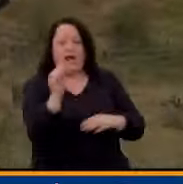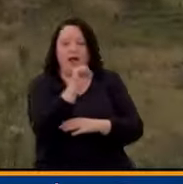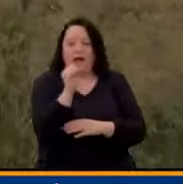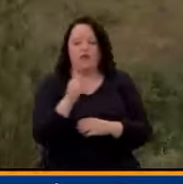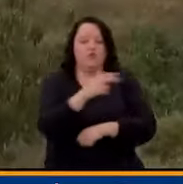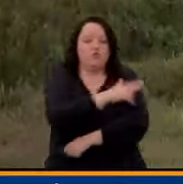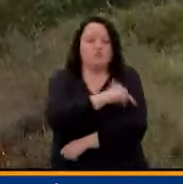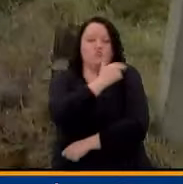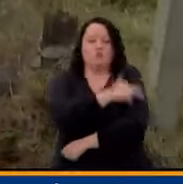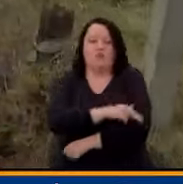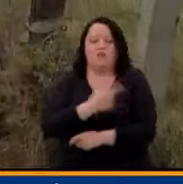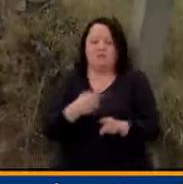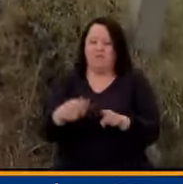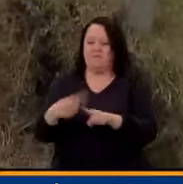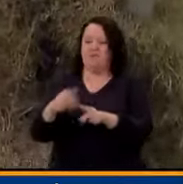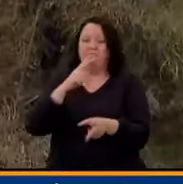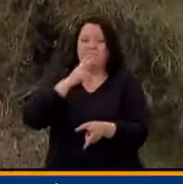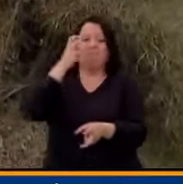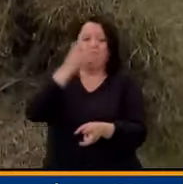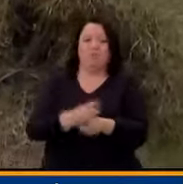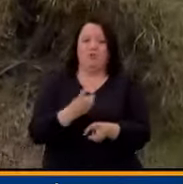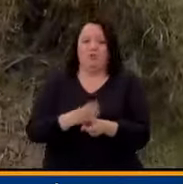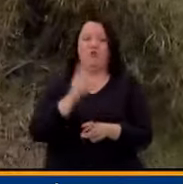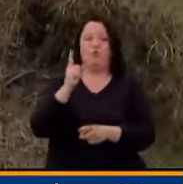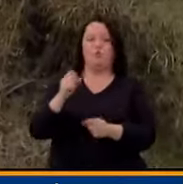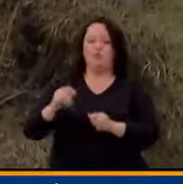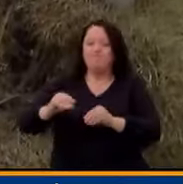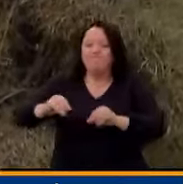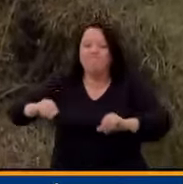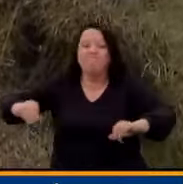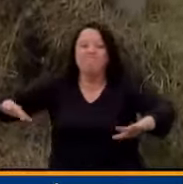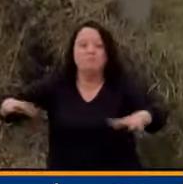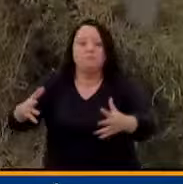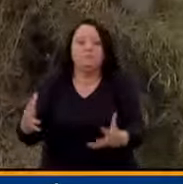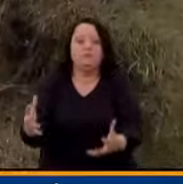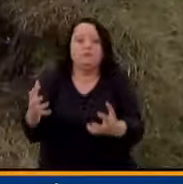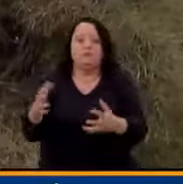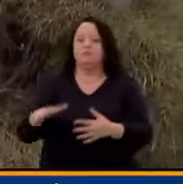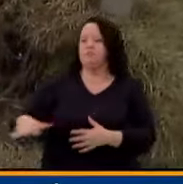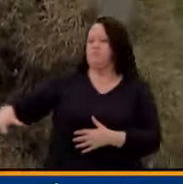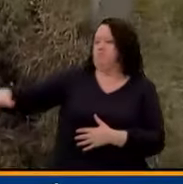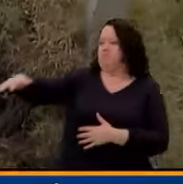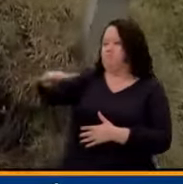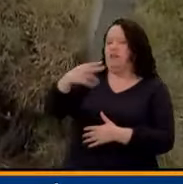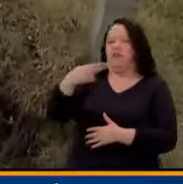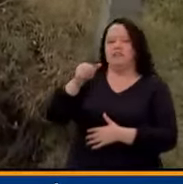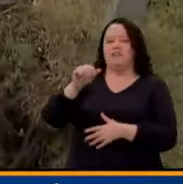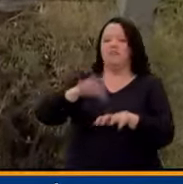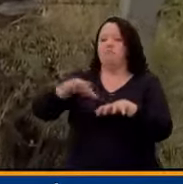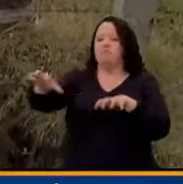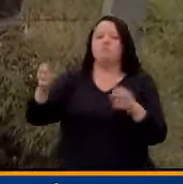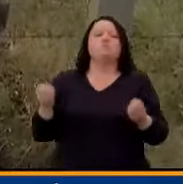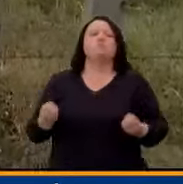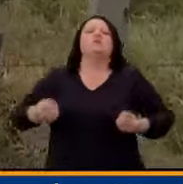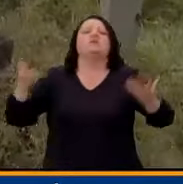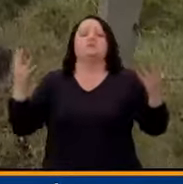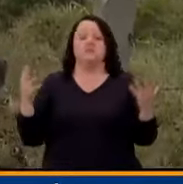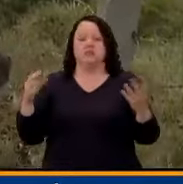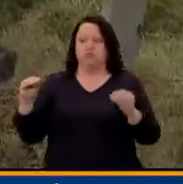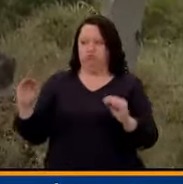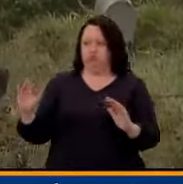circunstancias se hacen mucho más complejas por las circunstancias en las que está el suelo. ¿Cuántas hectáreas más o menos se ha propagado este incendio? Porque